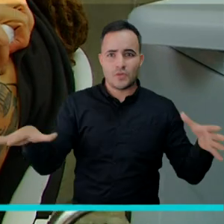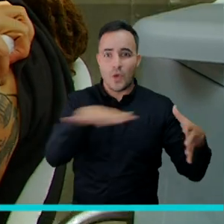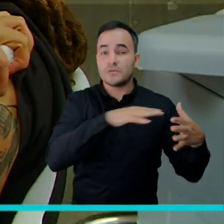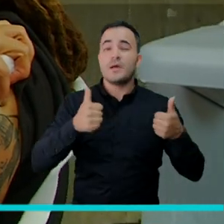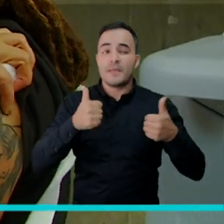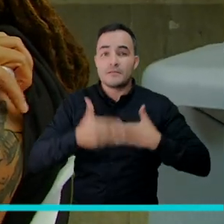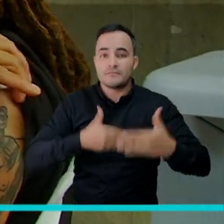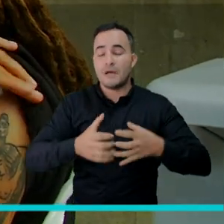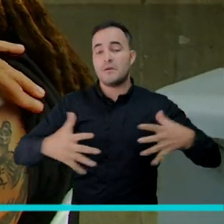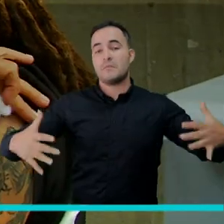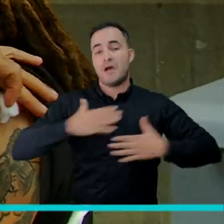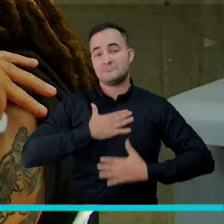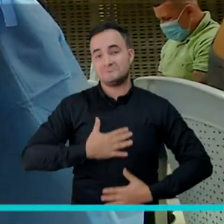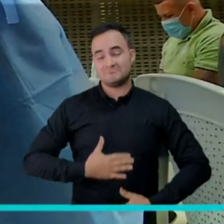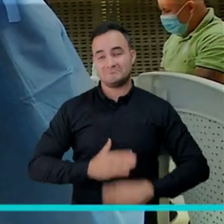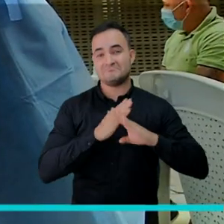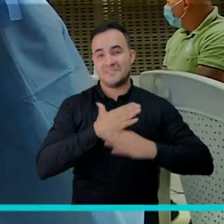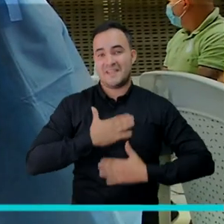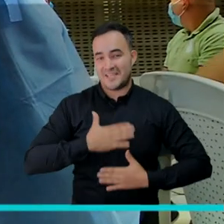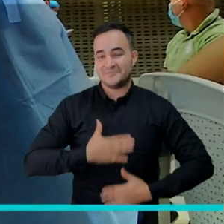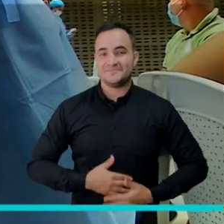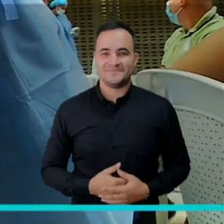lo mismo, sintámonos más seguros.